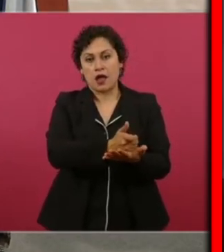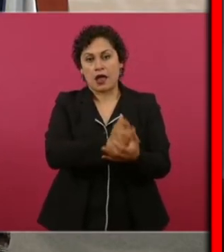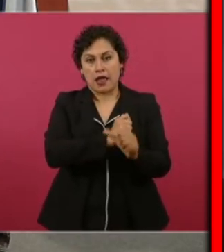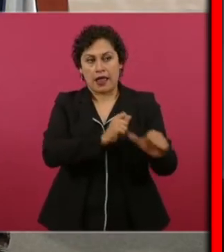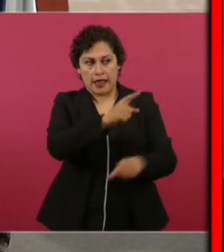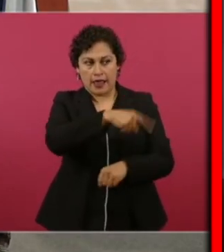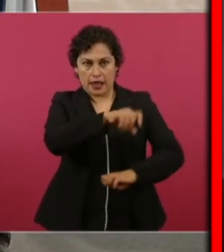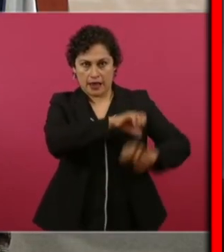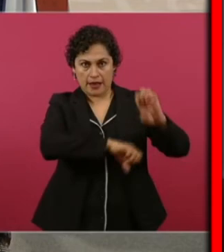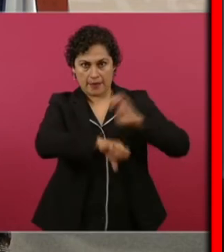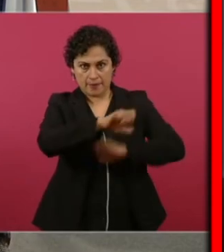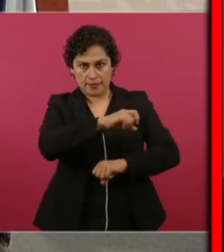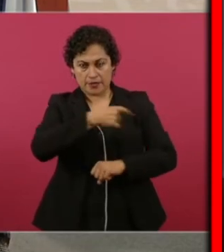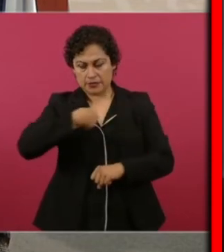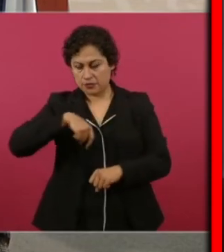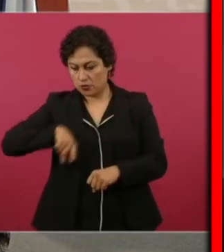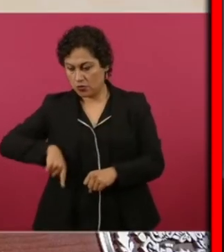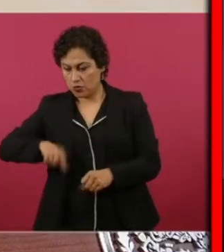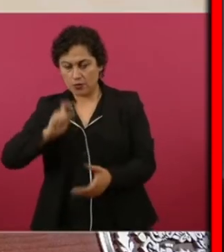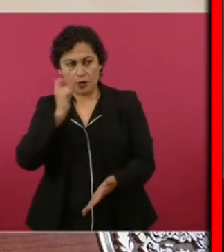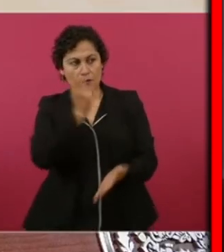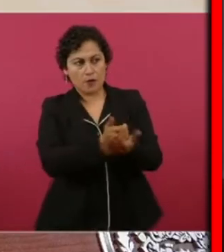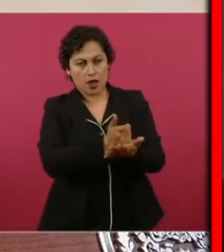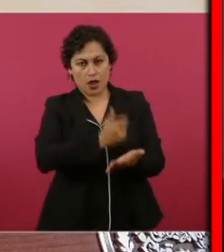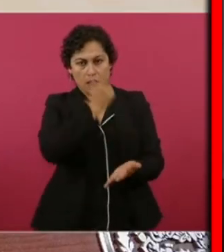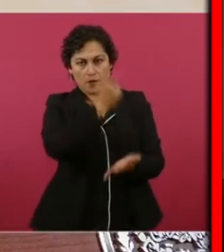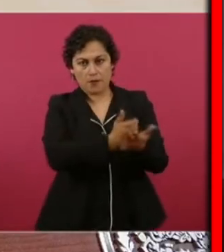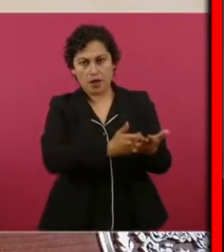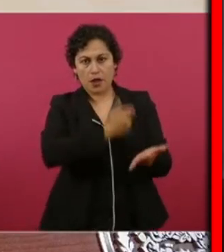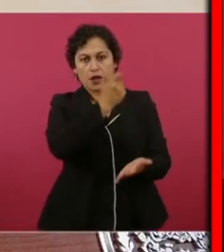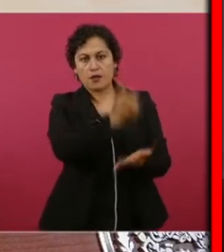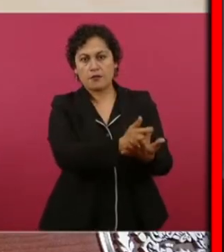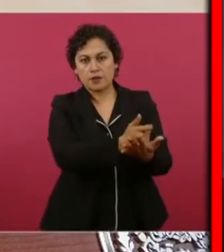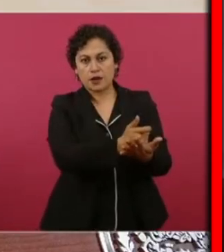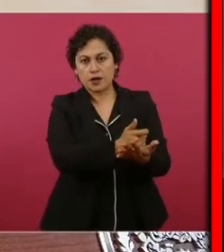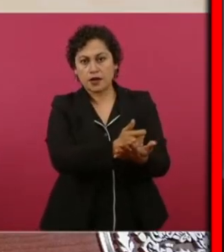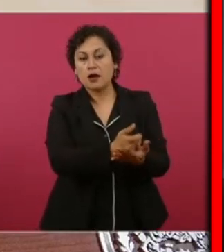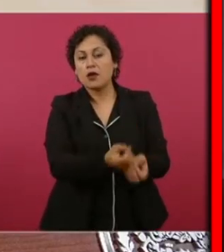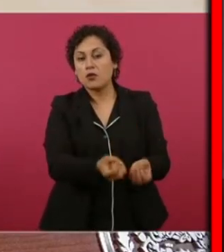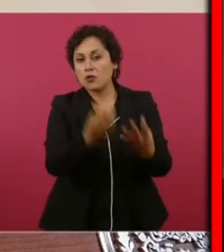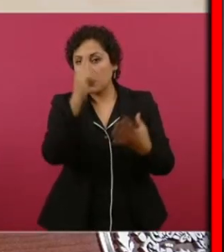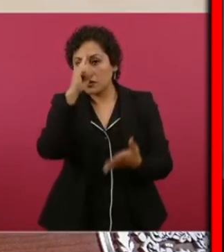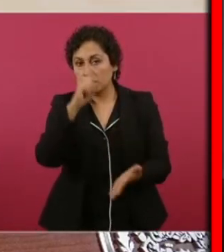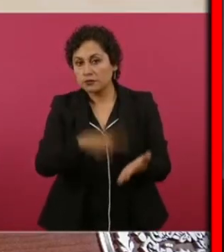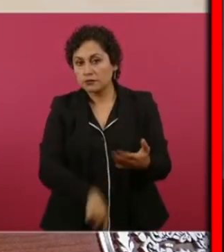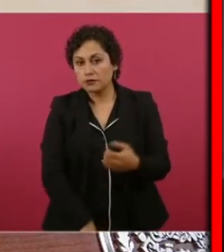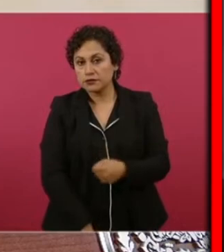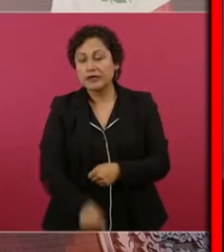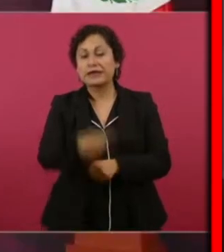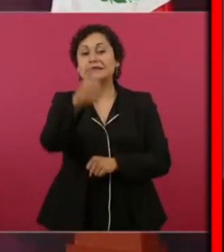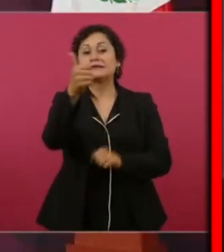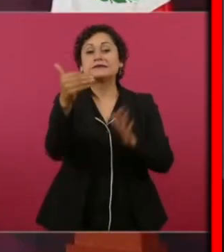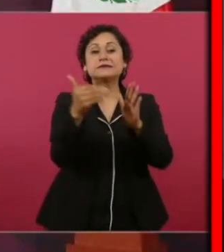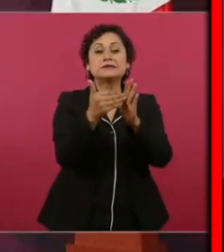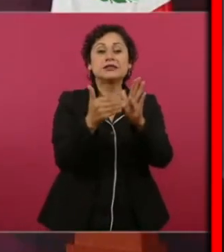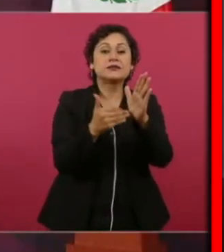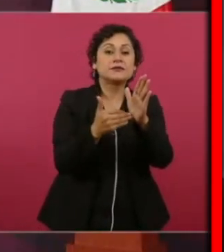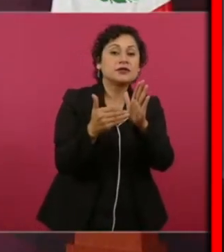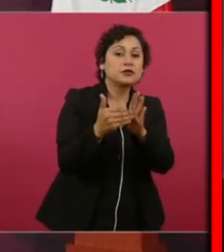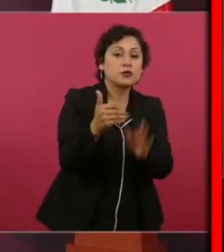empresas de servicio seis mil millones de pesos al año